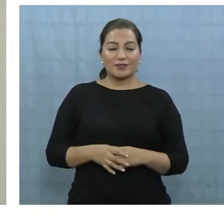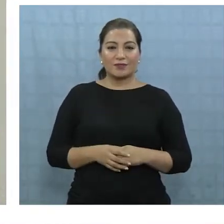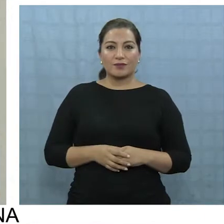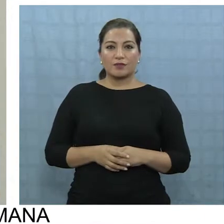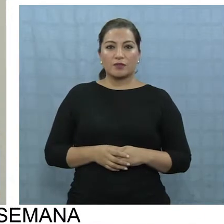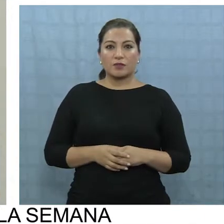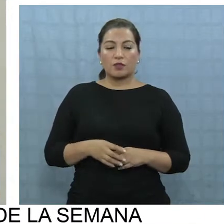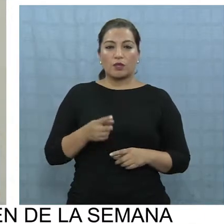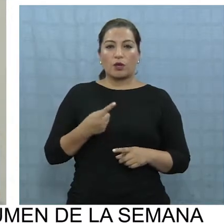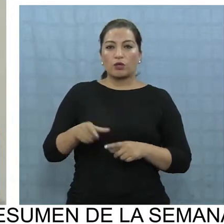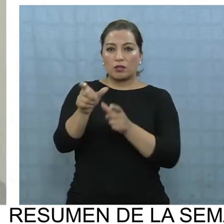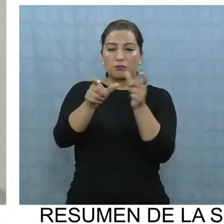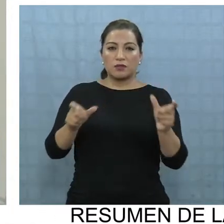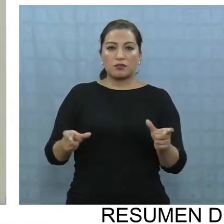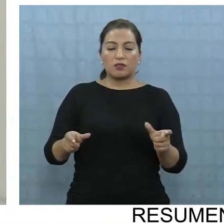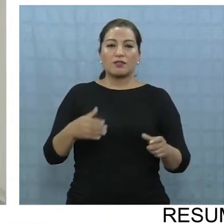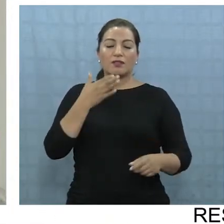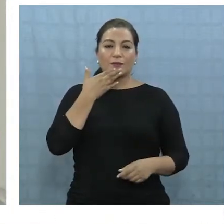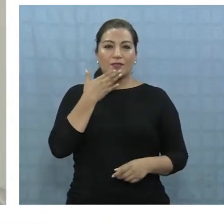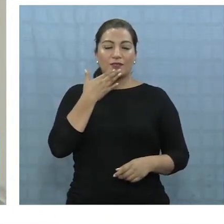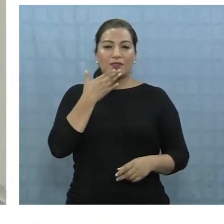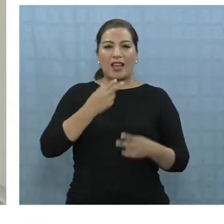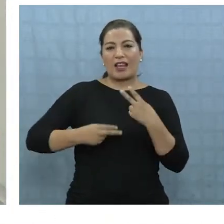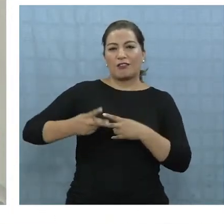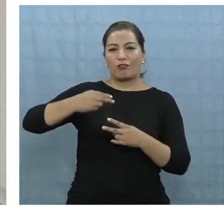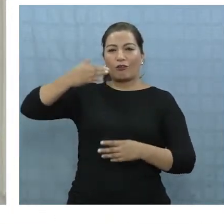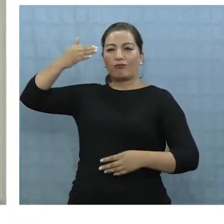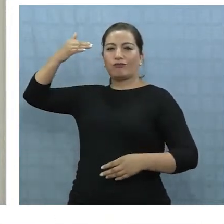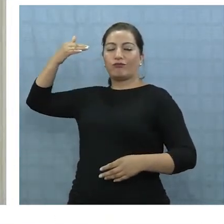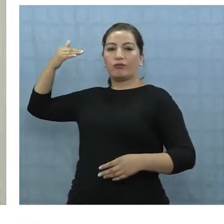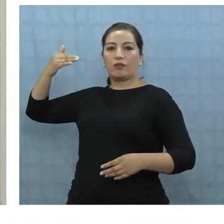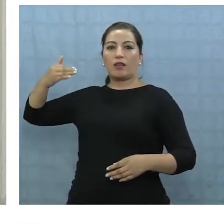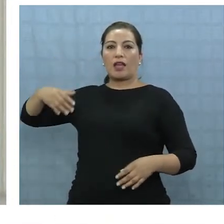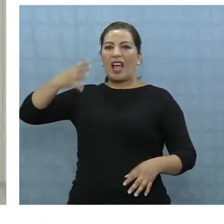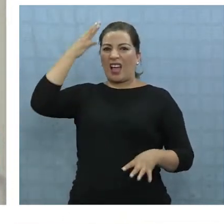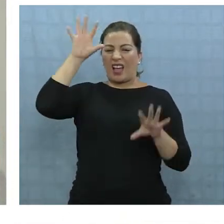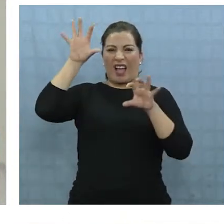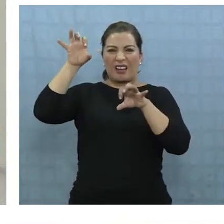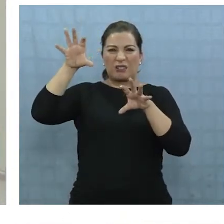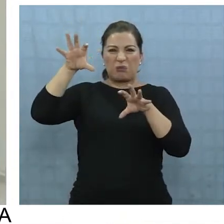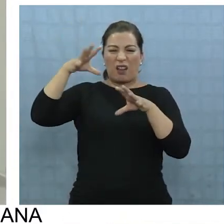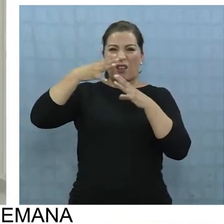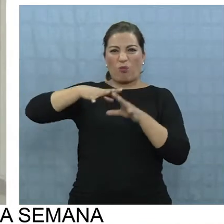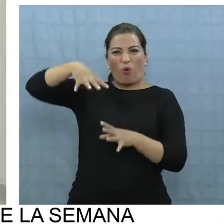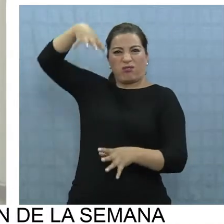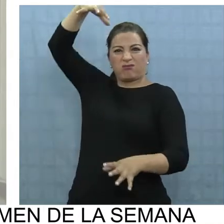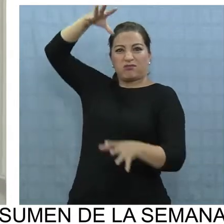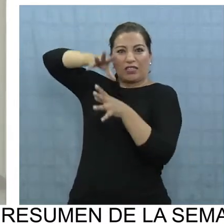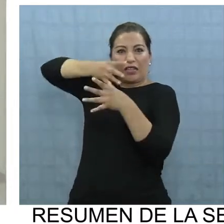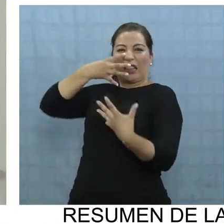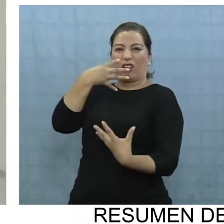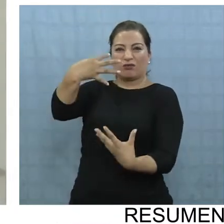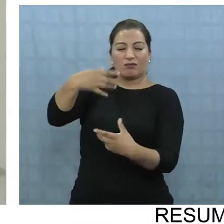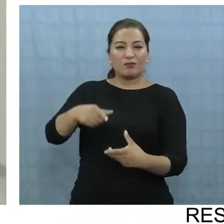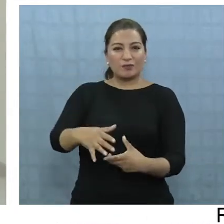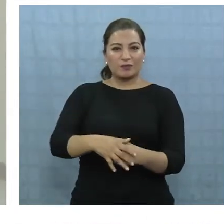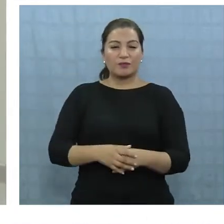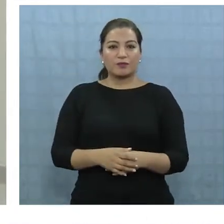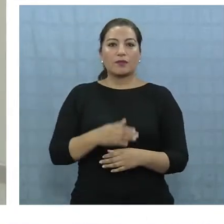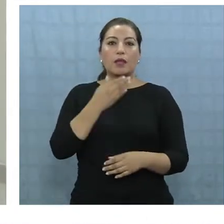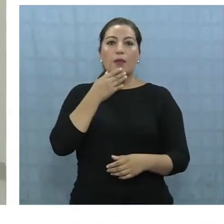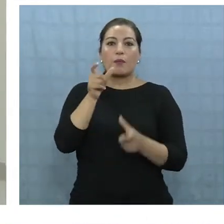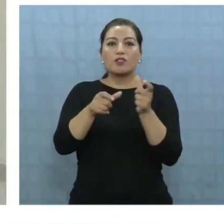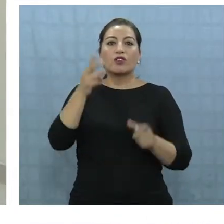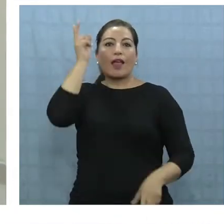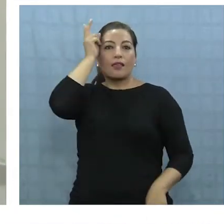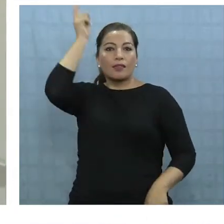claro, otros seres prehistóricos como los dinosaurios, y los otros, los